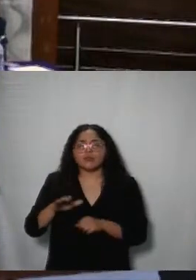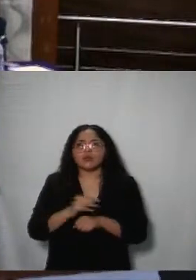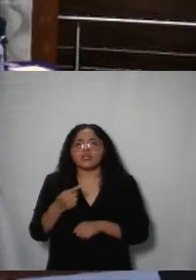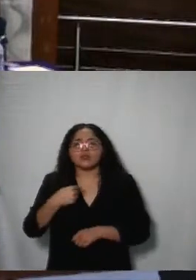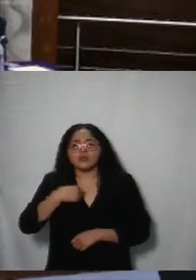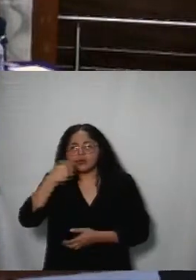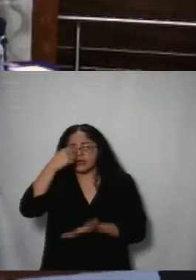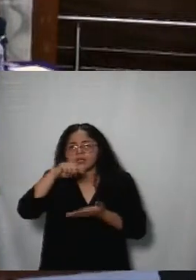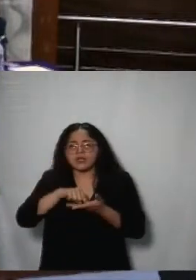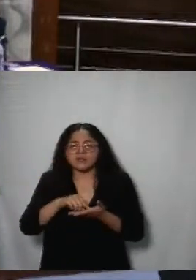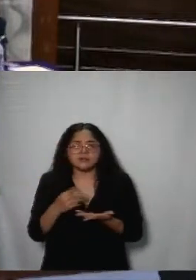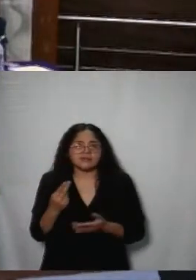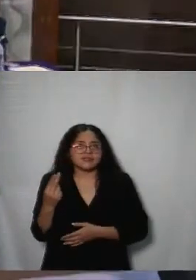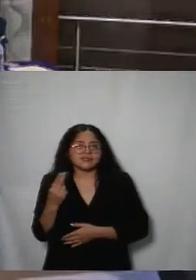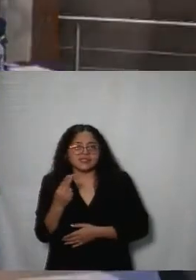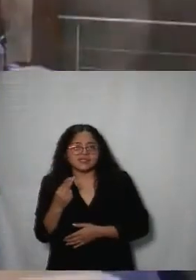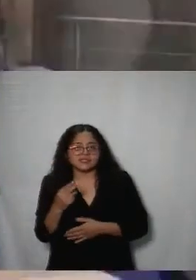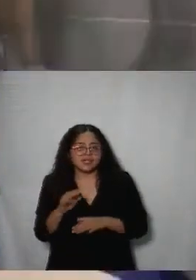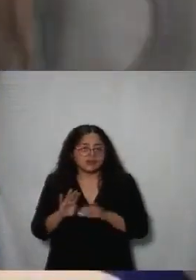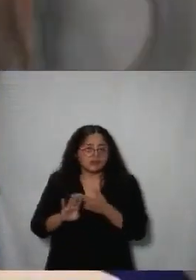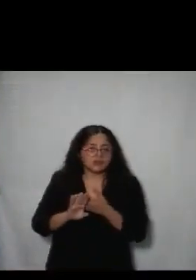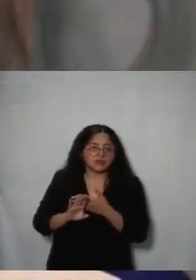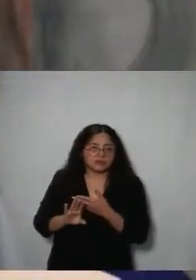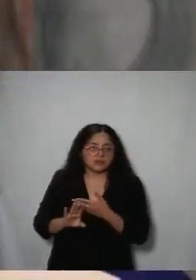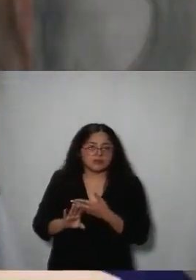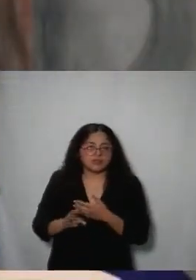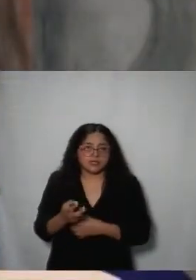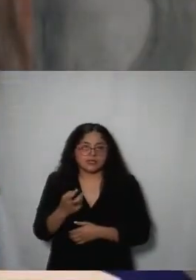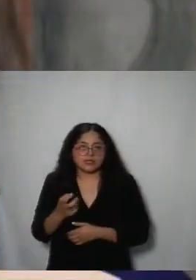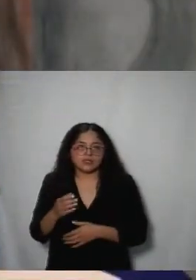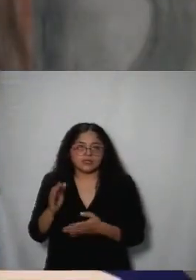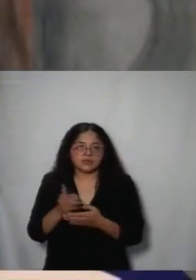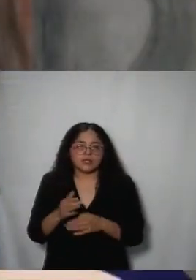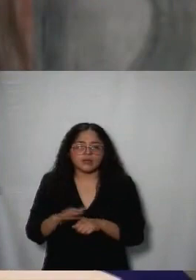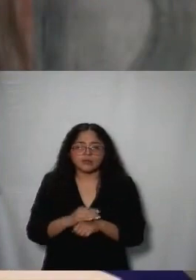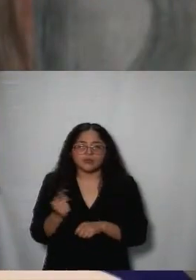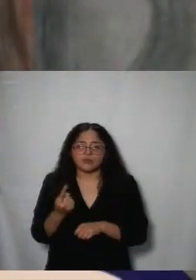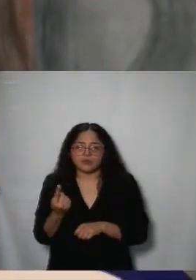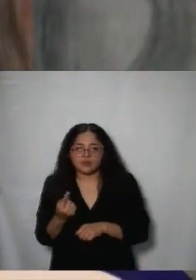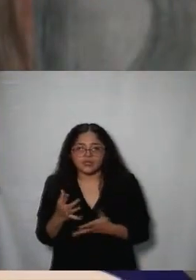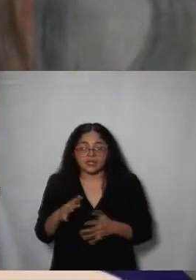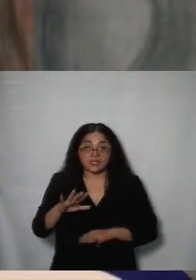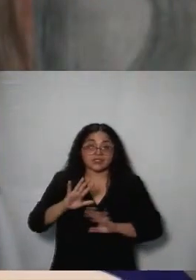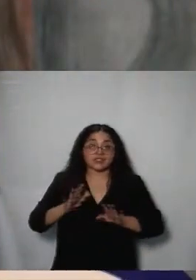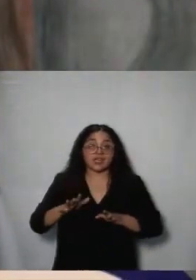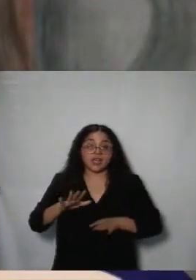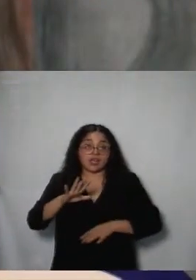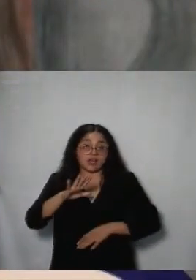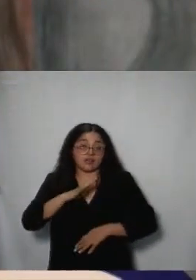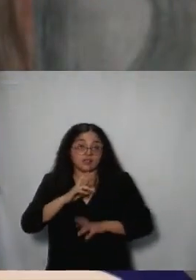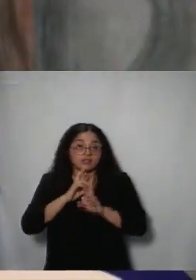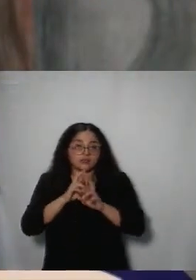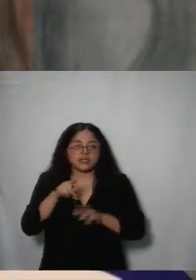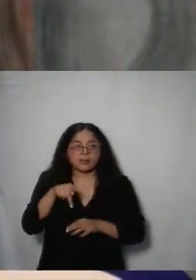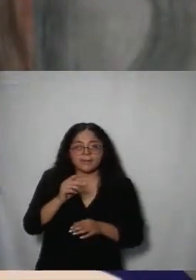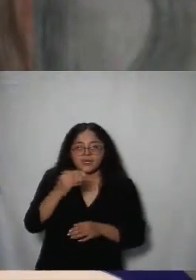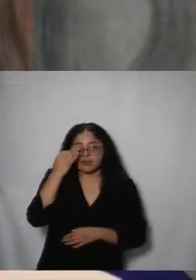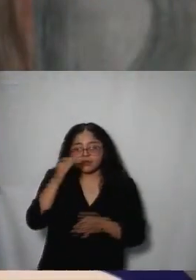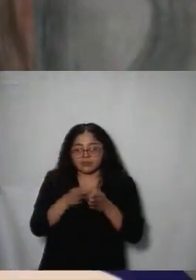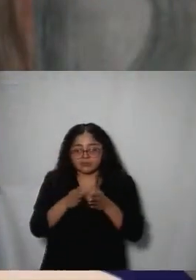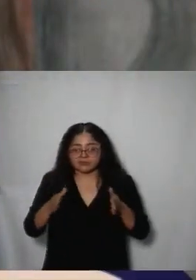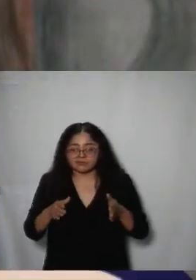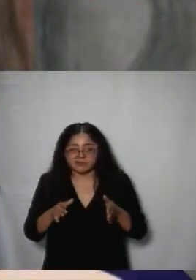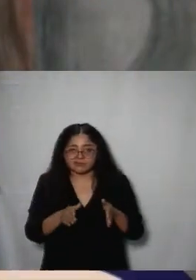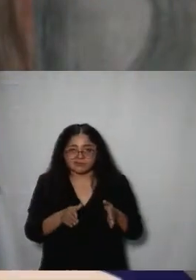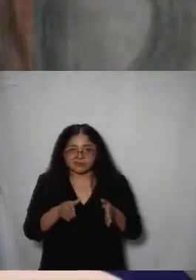debería ser omisión el procedimiento que tenemos de omisión con vista dado que envió la respuesta de forma fuera del tiempo señalado.